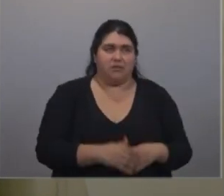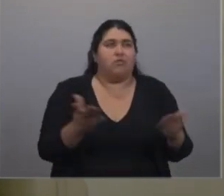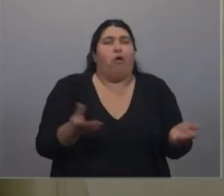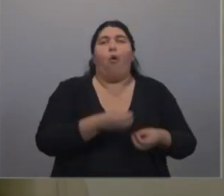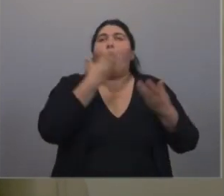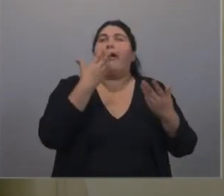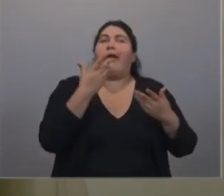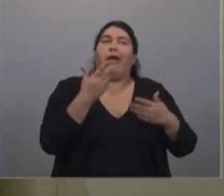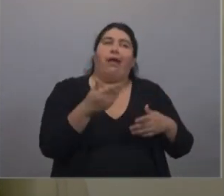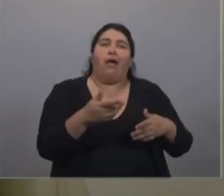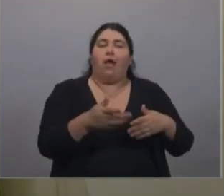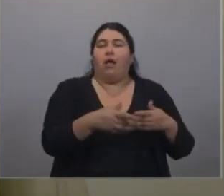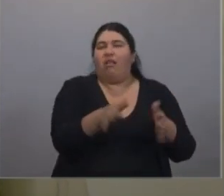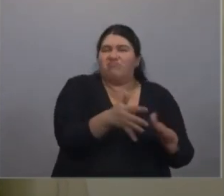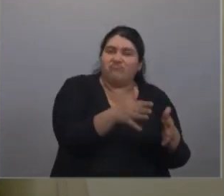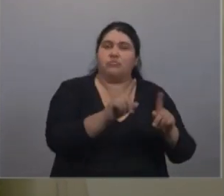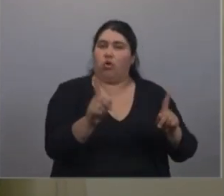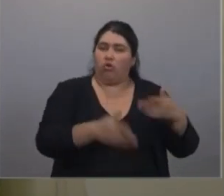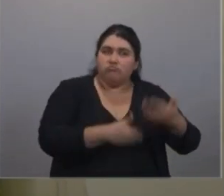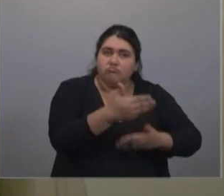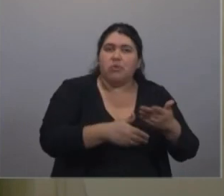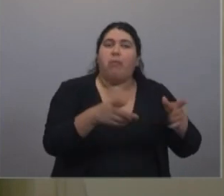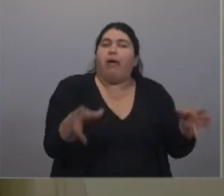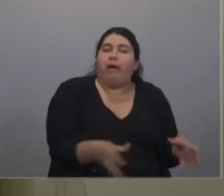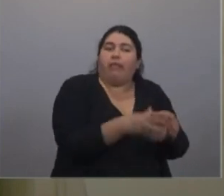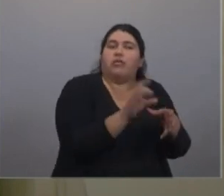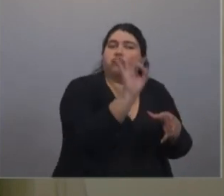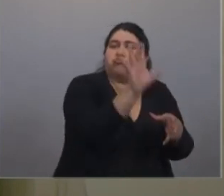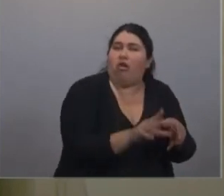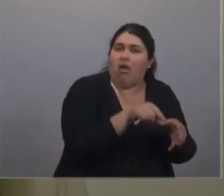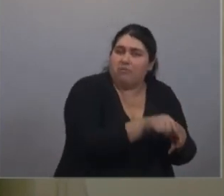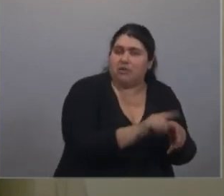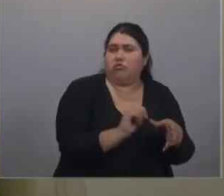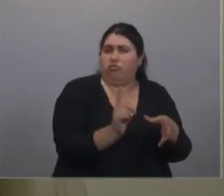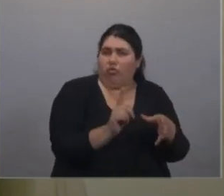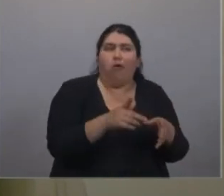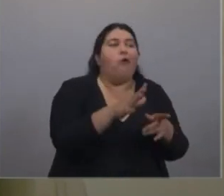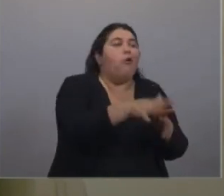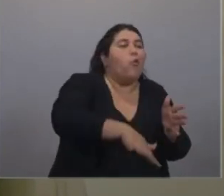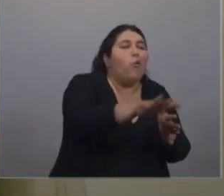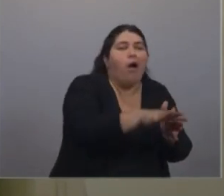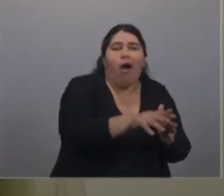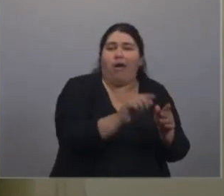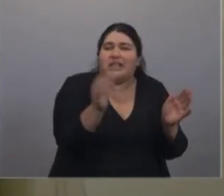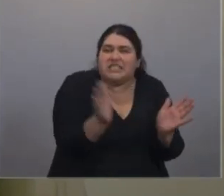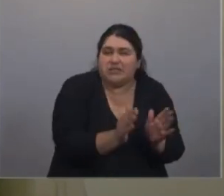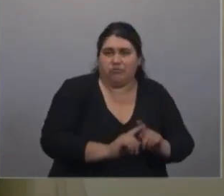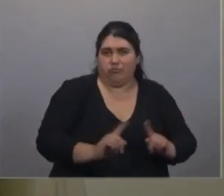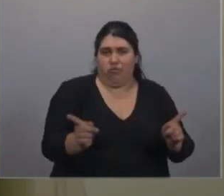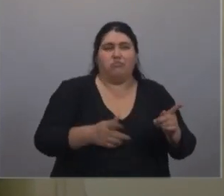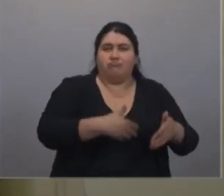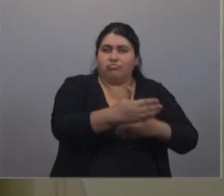crecimiento, no un crecimiento para un puñado, para pocas familias, para pocas manzanas de la capital federal.